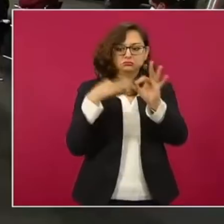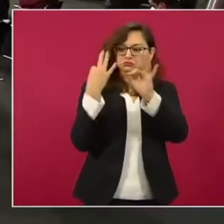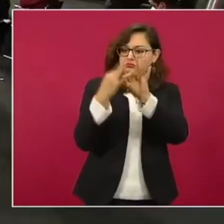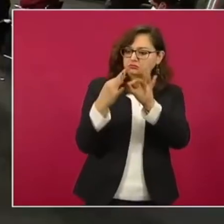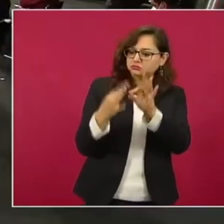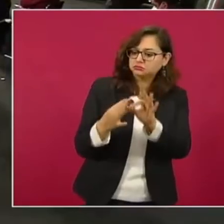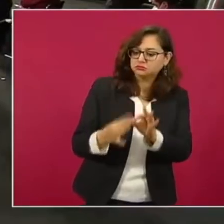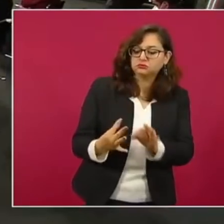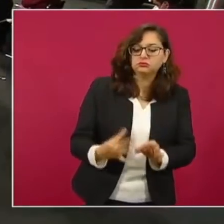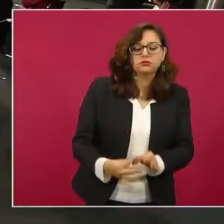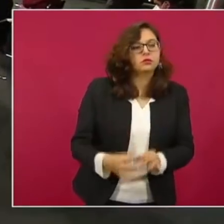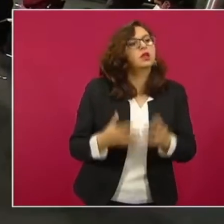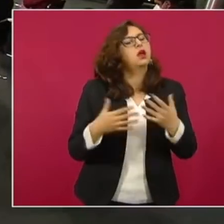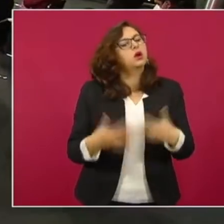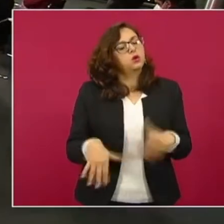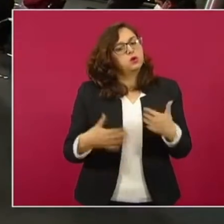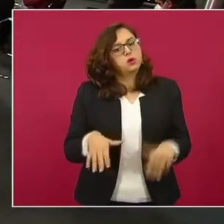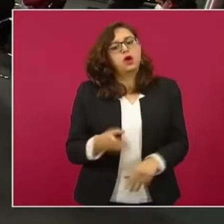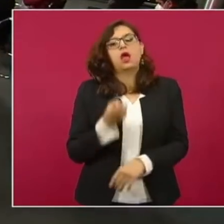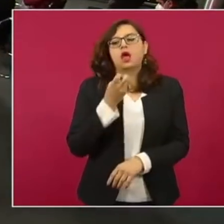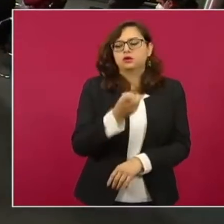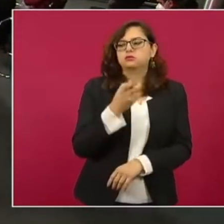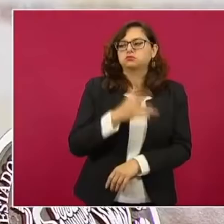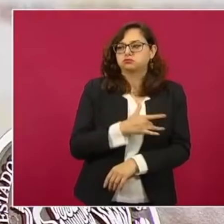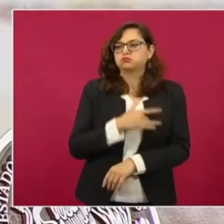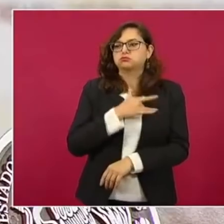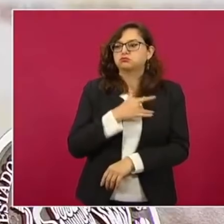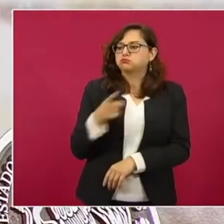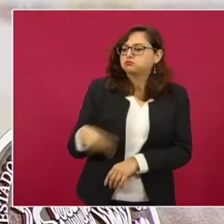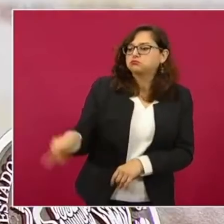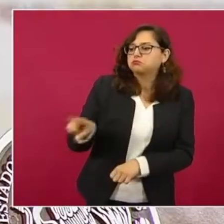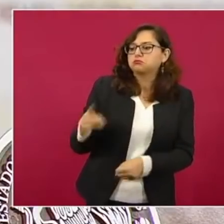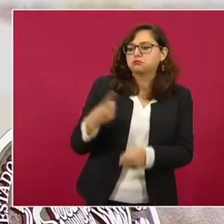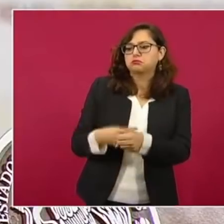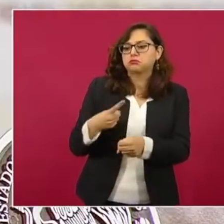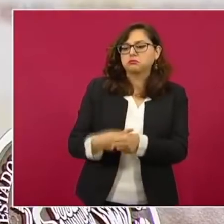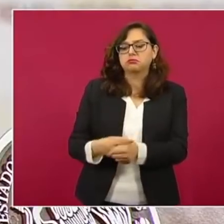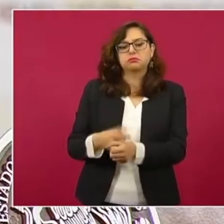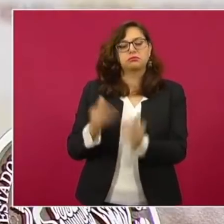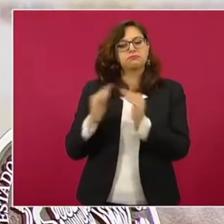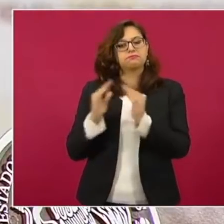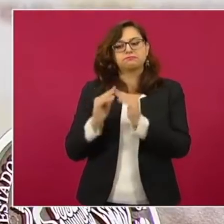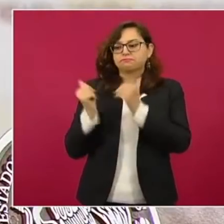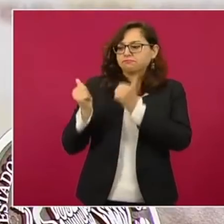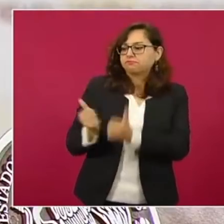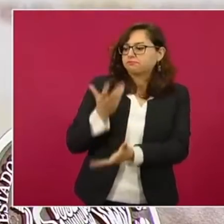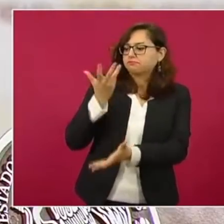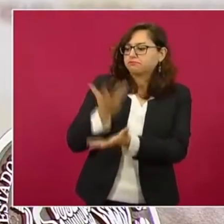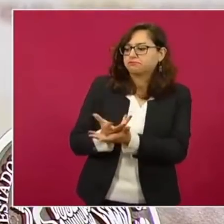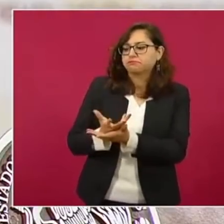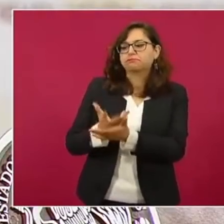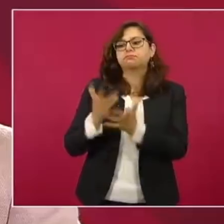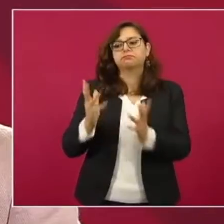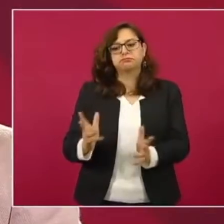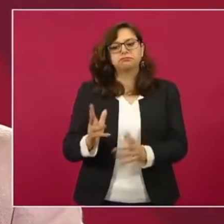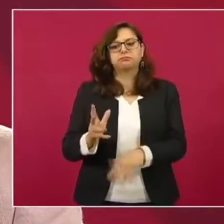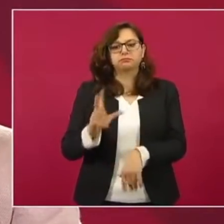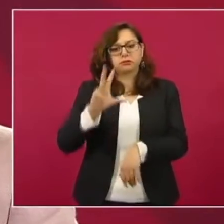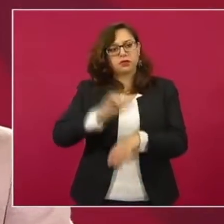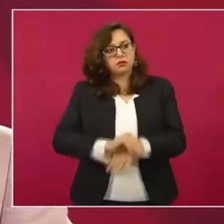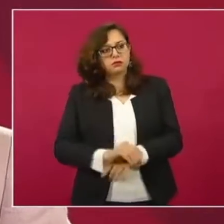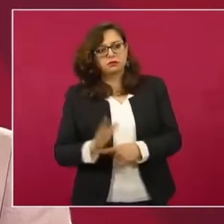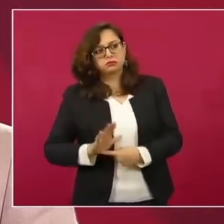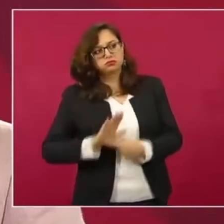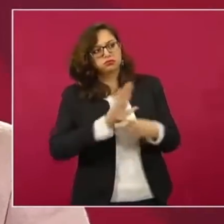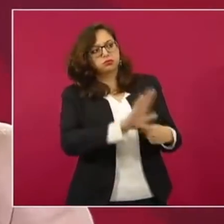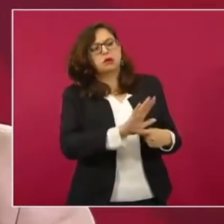del permiso COVID habrá mayor sensibilidad y se entenderá que no necesitamos en este momento aglomeraciones mayores y